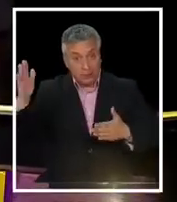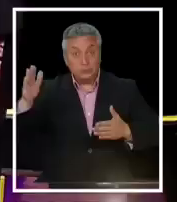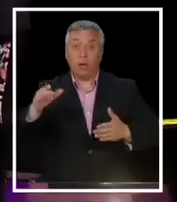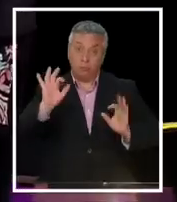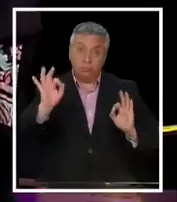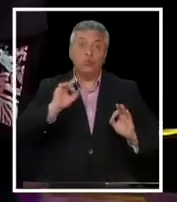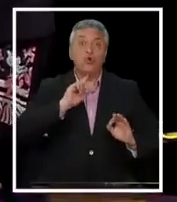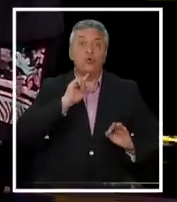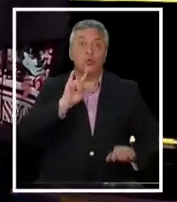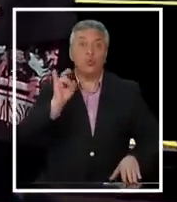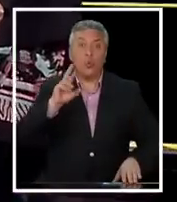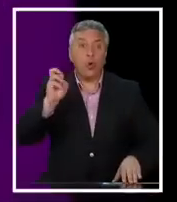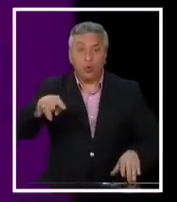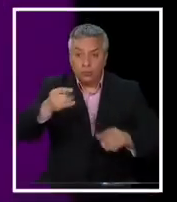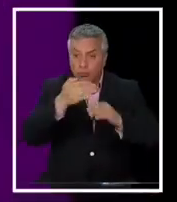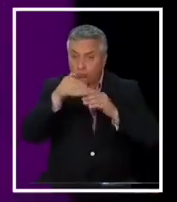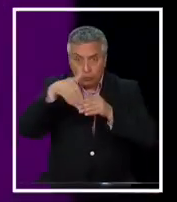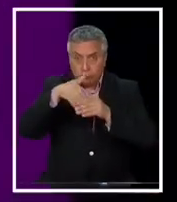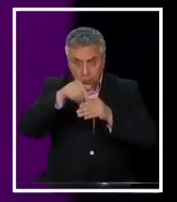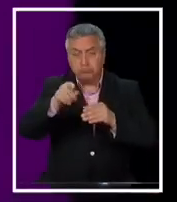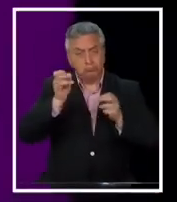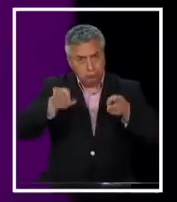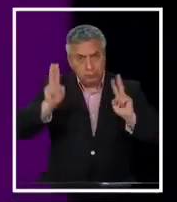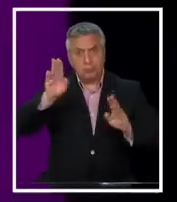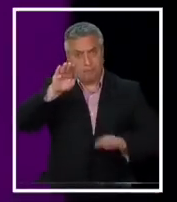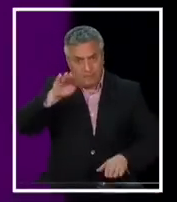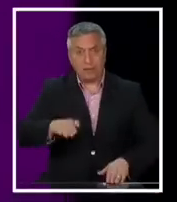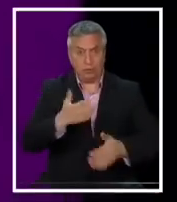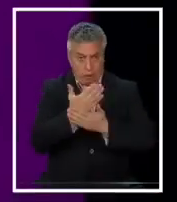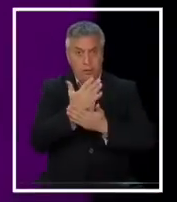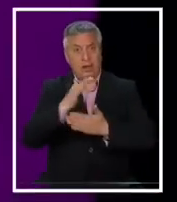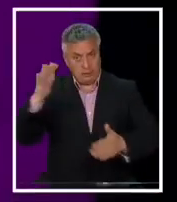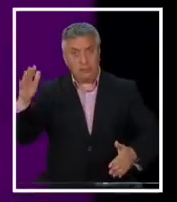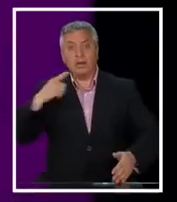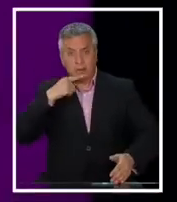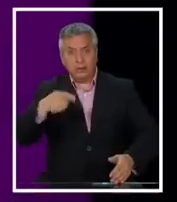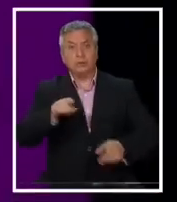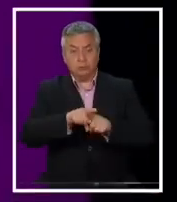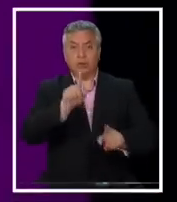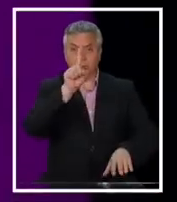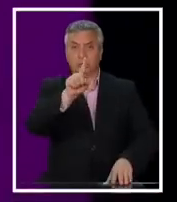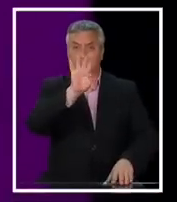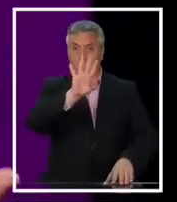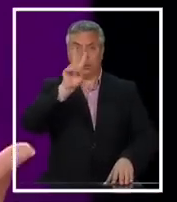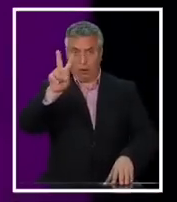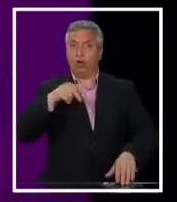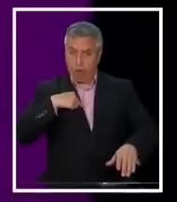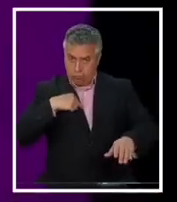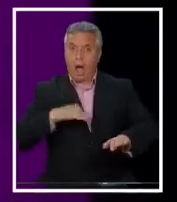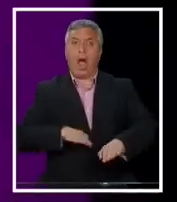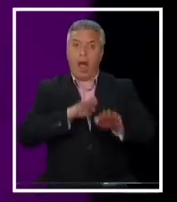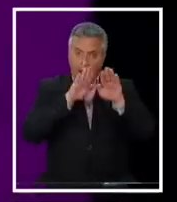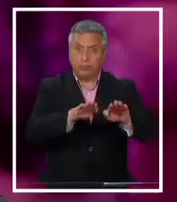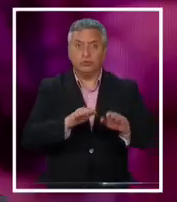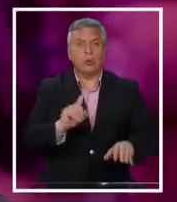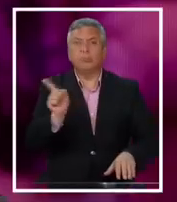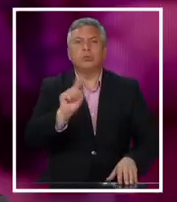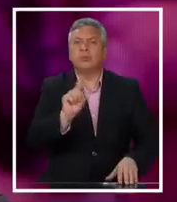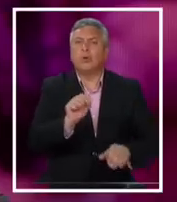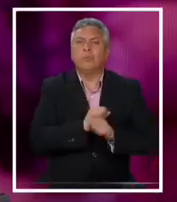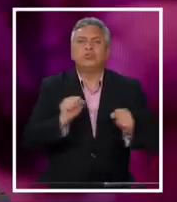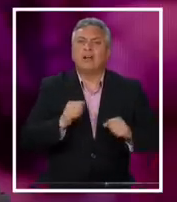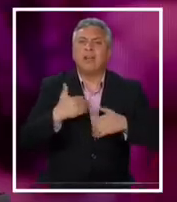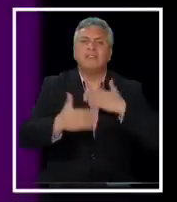muy importante a efecto de poder llegar a acuerdos. La derecha hasta ahora ha dicho que va a respaldar la reforma del 142. Por lo tanto, ¿por qué no va a ser posible avanzar?